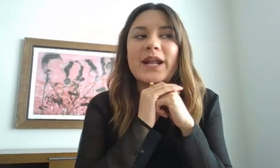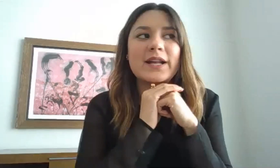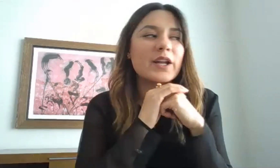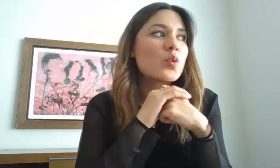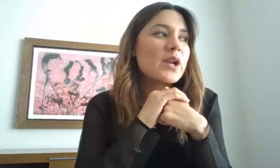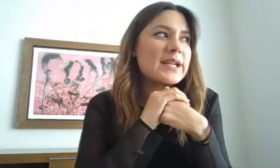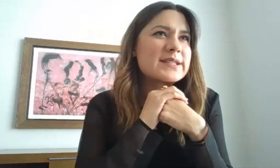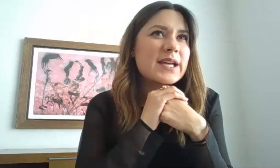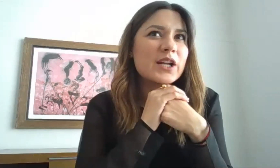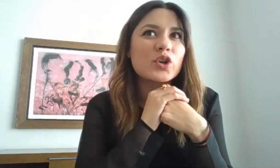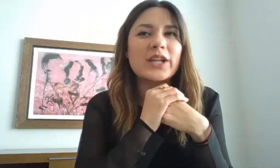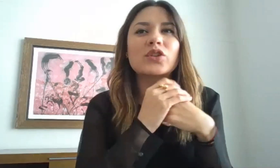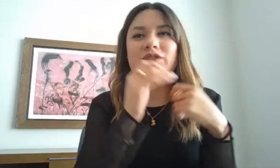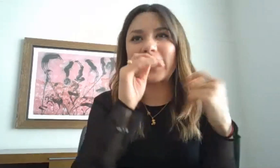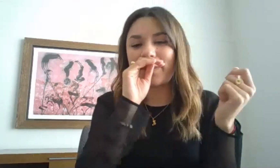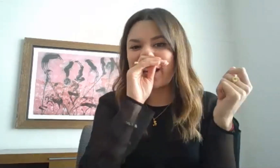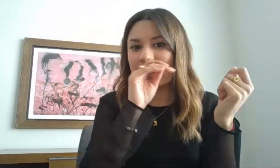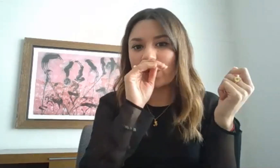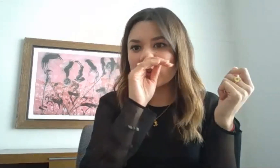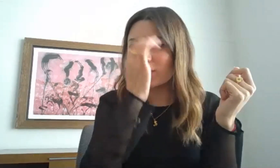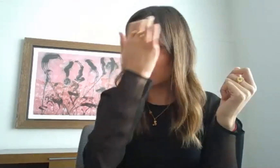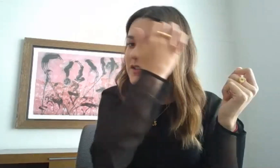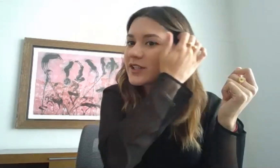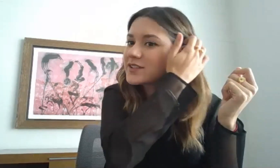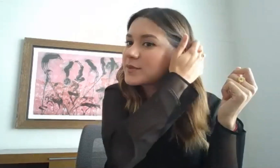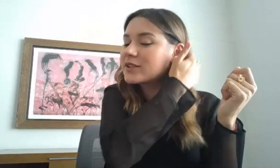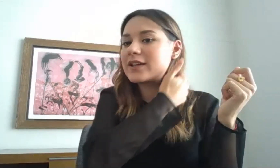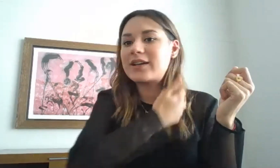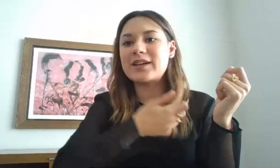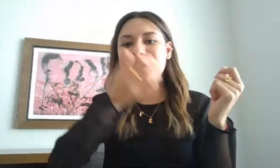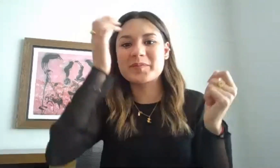para regularizar el contrato o sea para reconocer condiciones